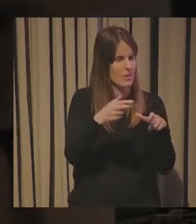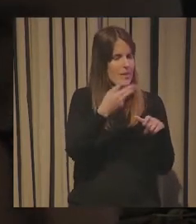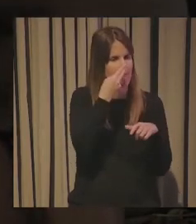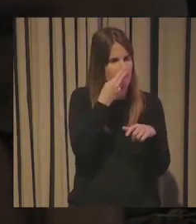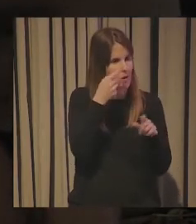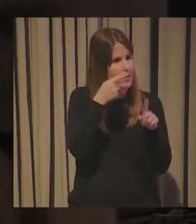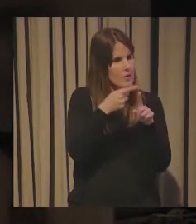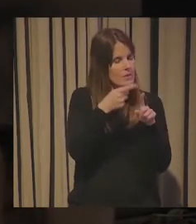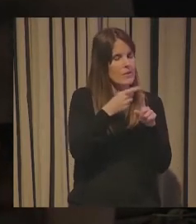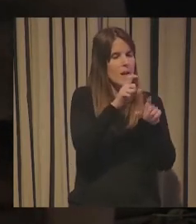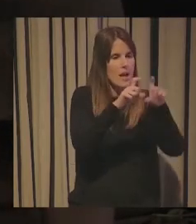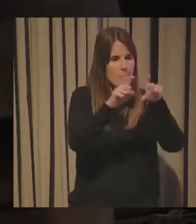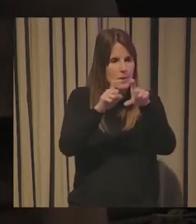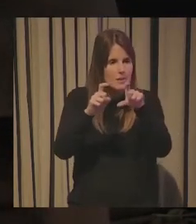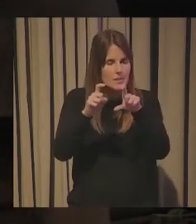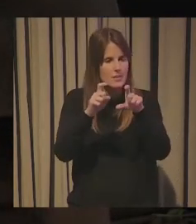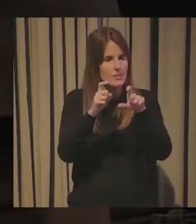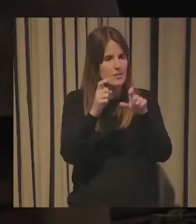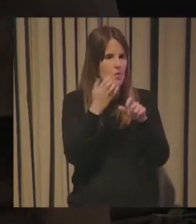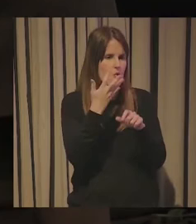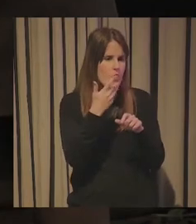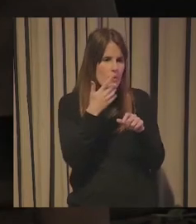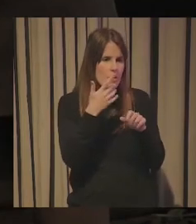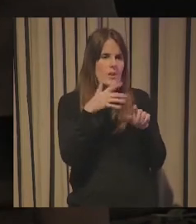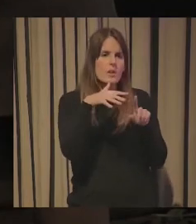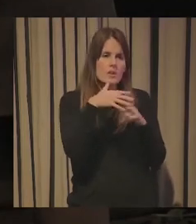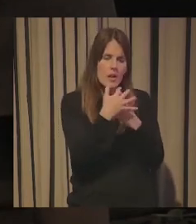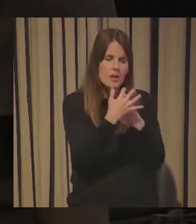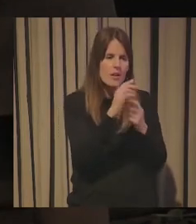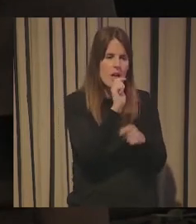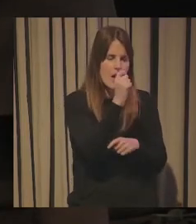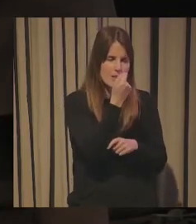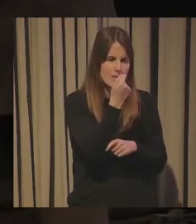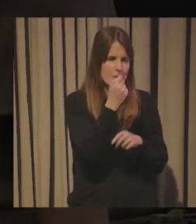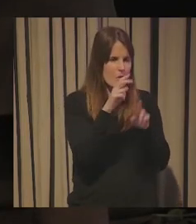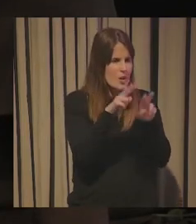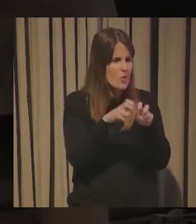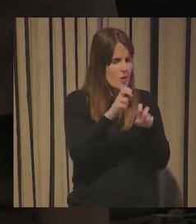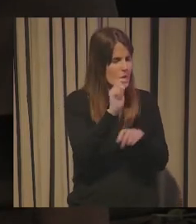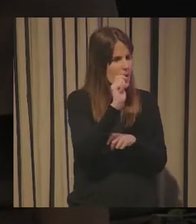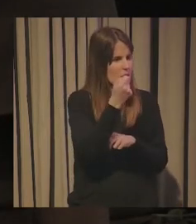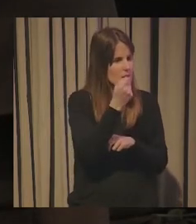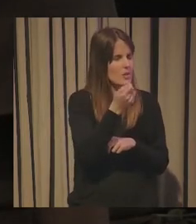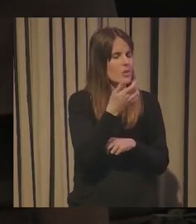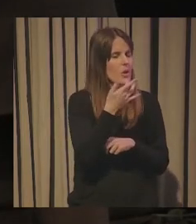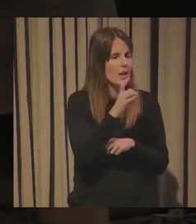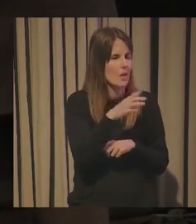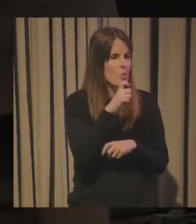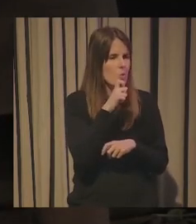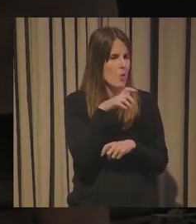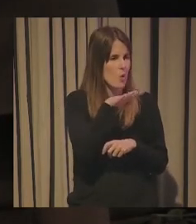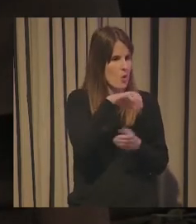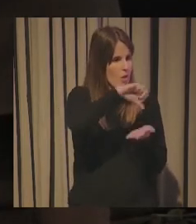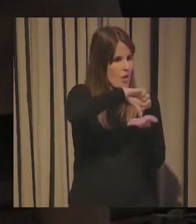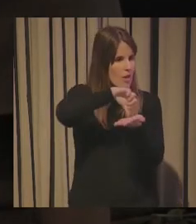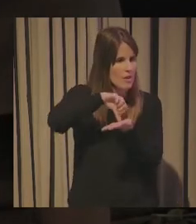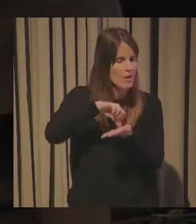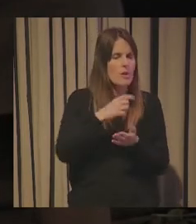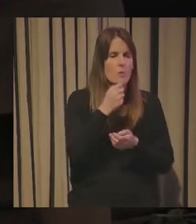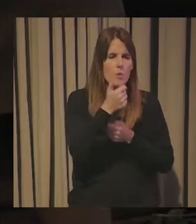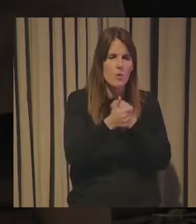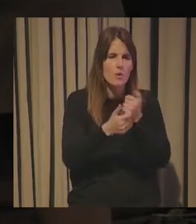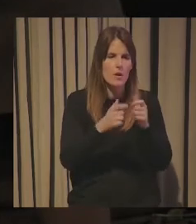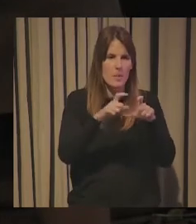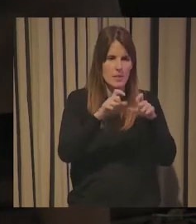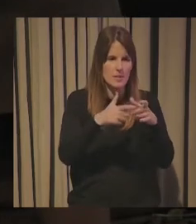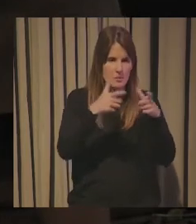casos de éxito, de innovación, que en el fondo tienen, bueno, es una plataforma activa, es una plataforma que va creciendo cada día.